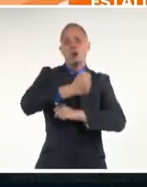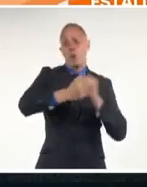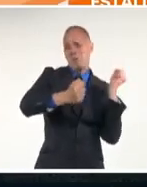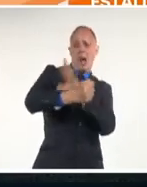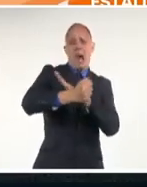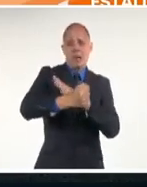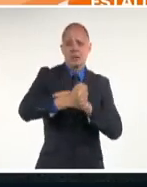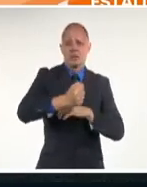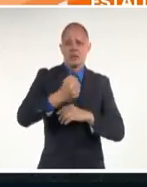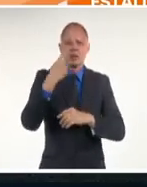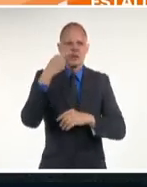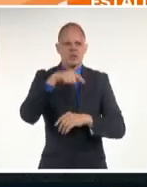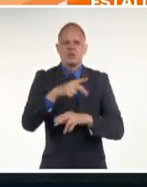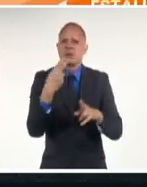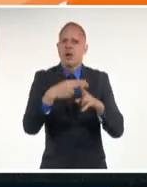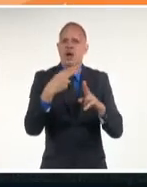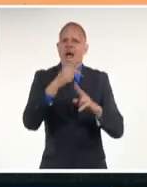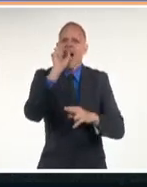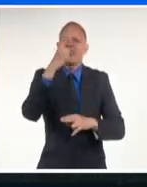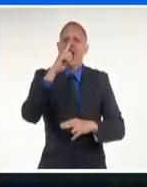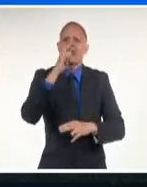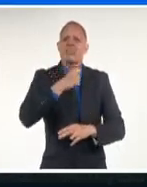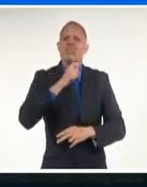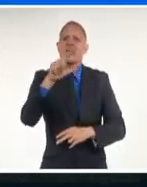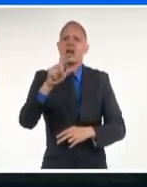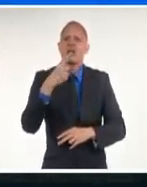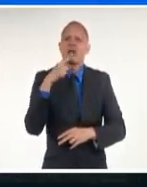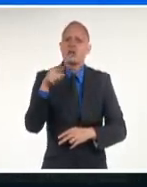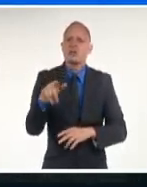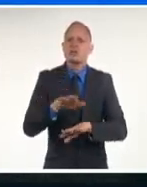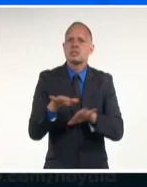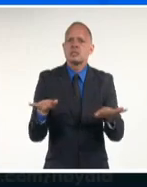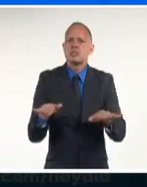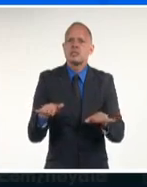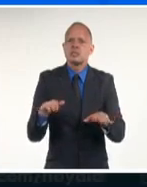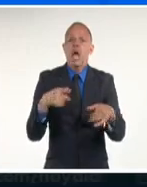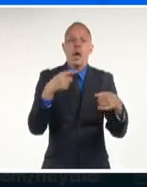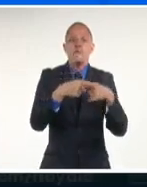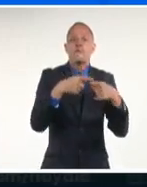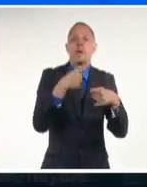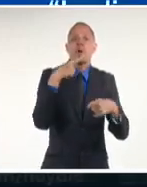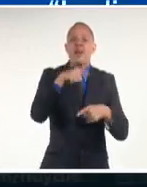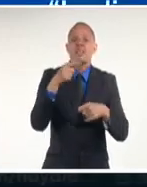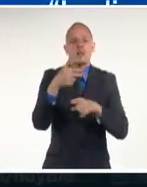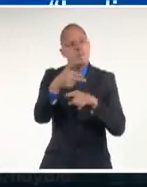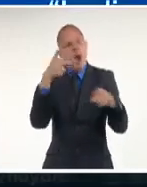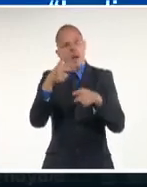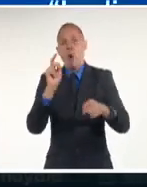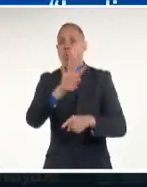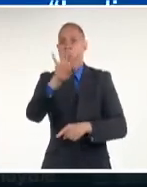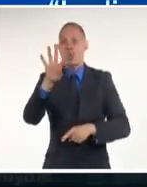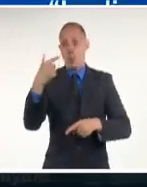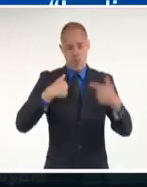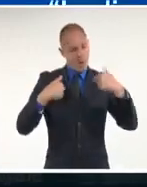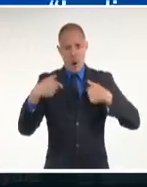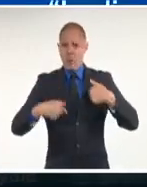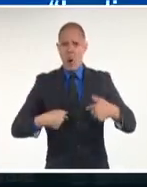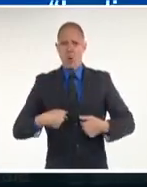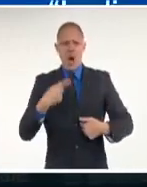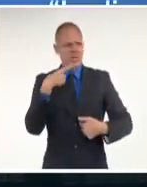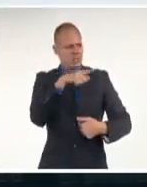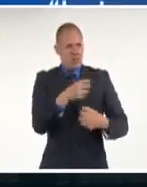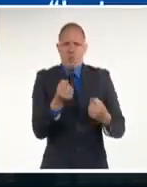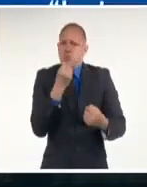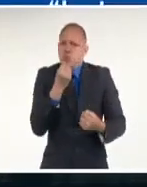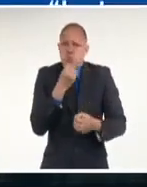ha sido identificado como Daniel Joel Cárdenas Díaz. Su primo asegura que le dispararon cuatro veces. Le dispararon por gusto, él no tenía agua blanca,